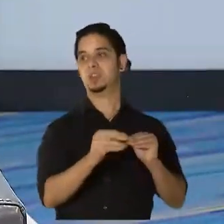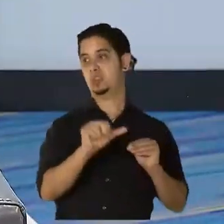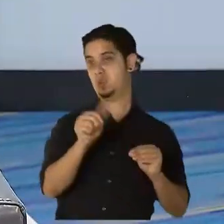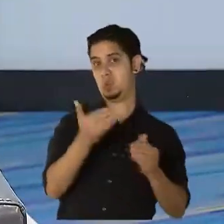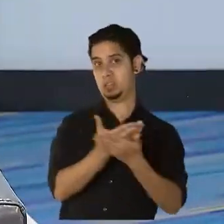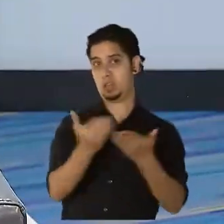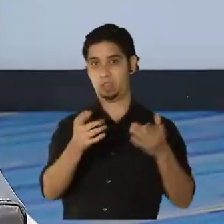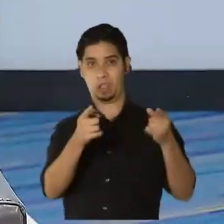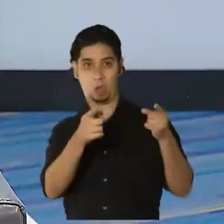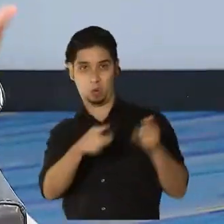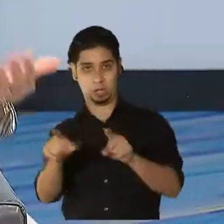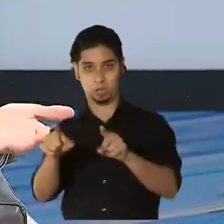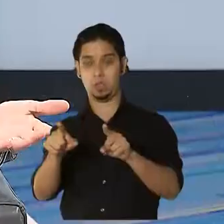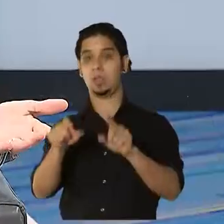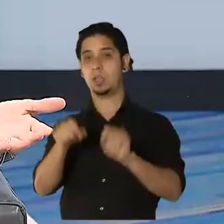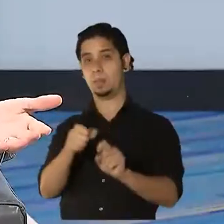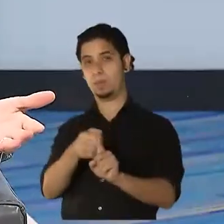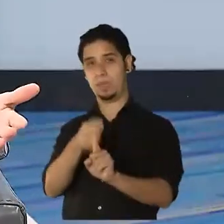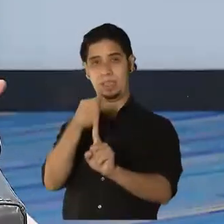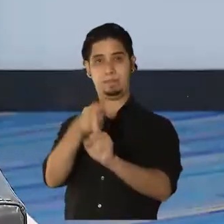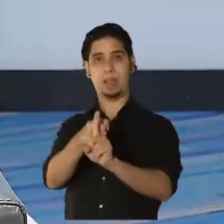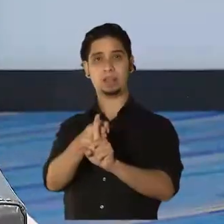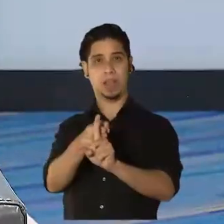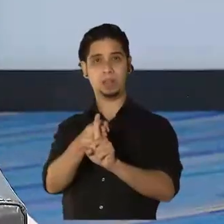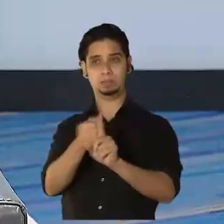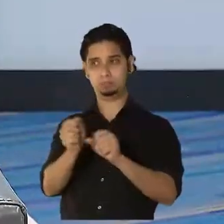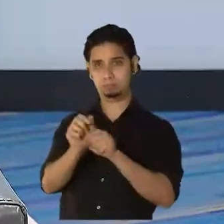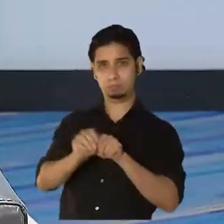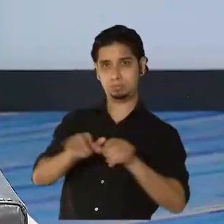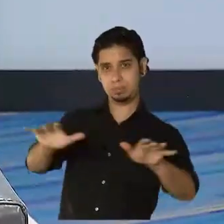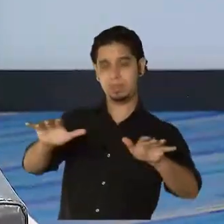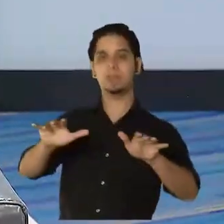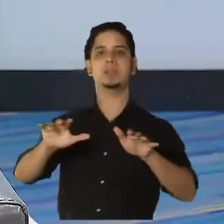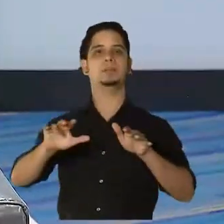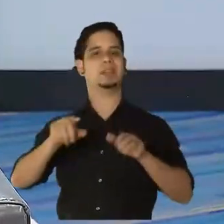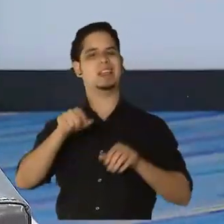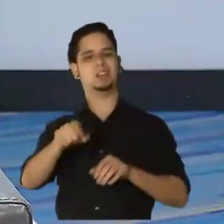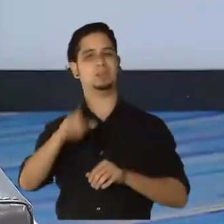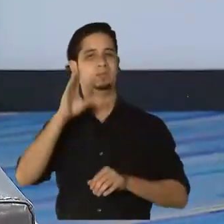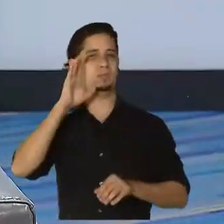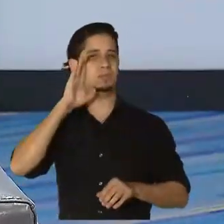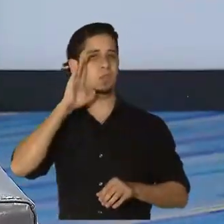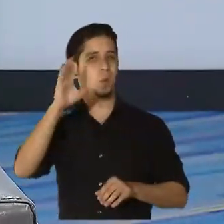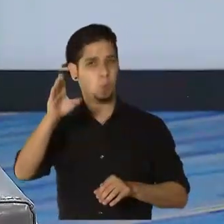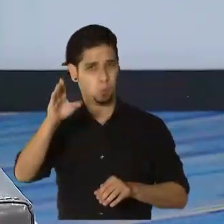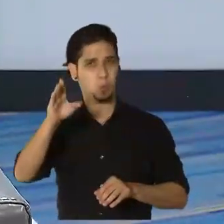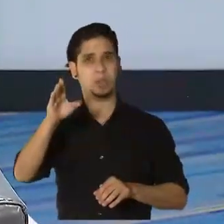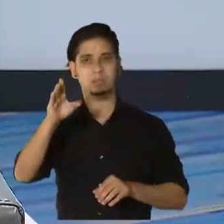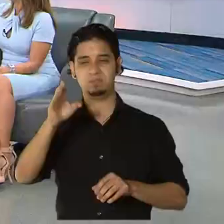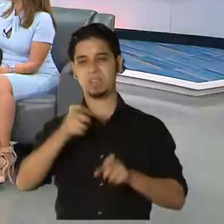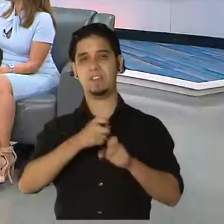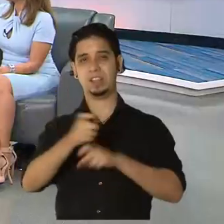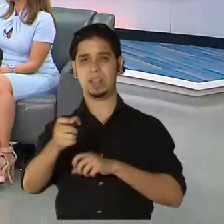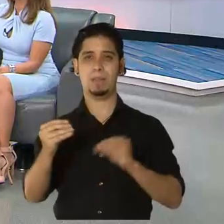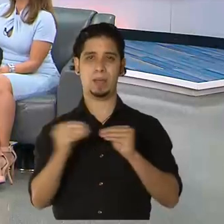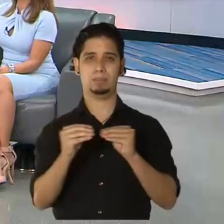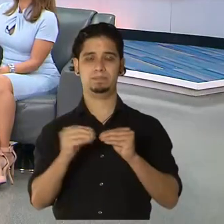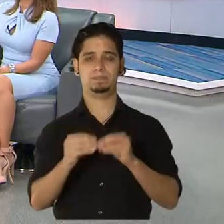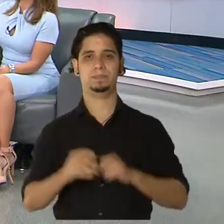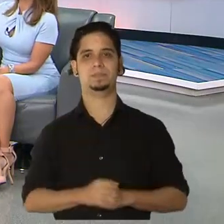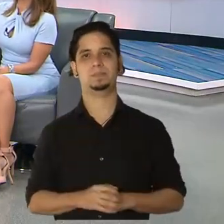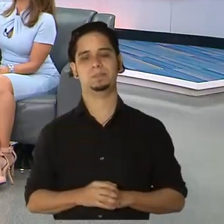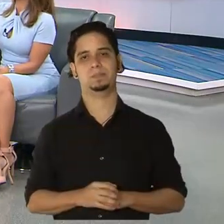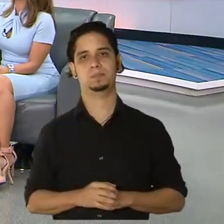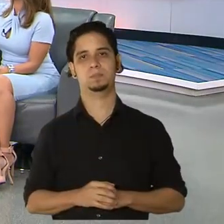circulando en la isla que impacten la transmisión, pues obviamente eso va a tener un efecto, puede tener un efecto mayor. Otra herramienta